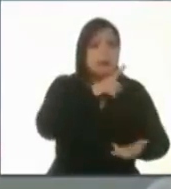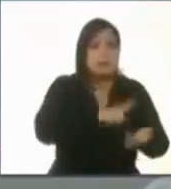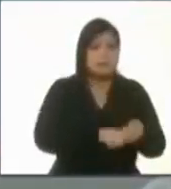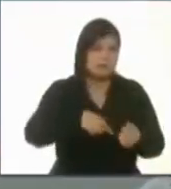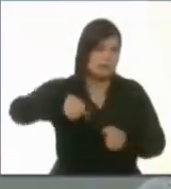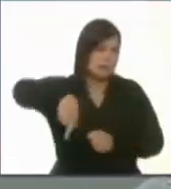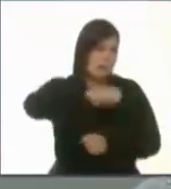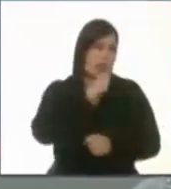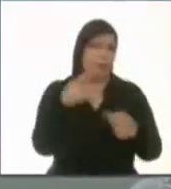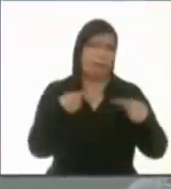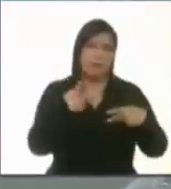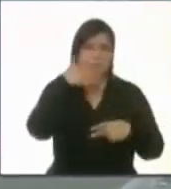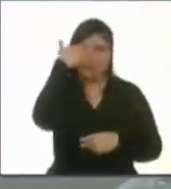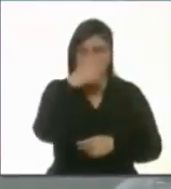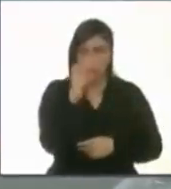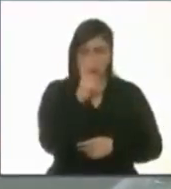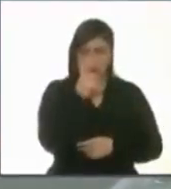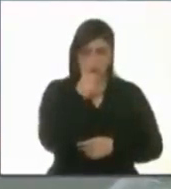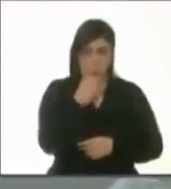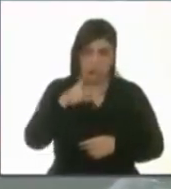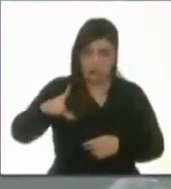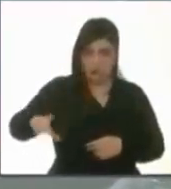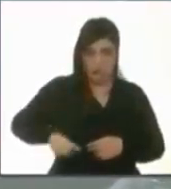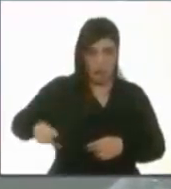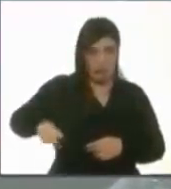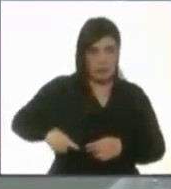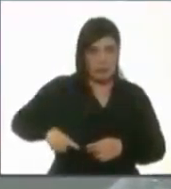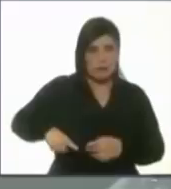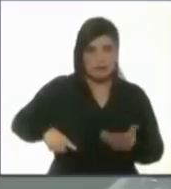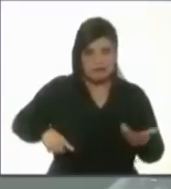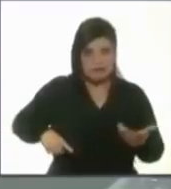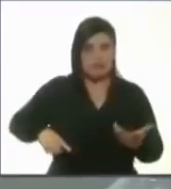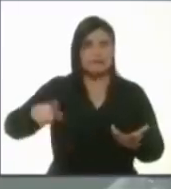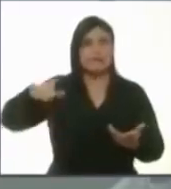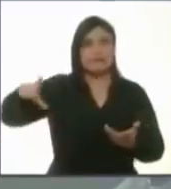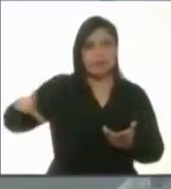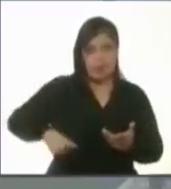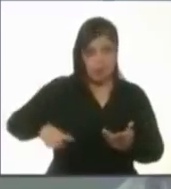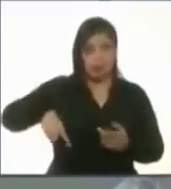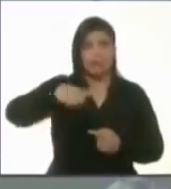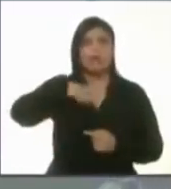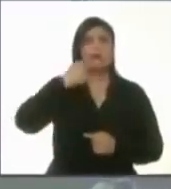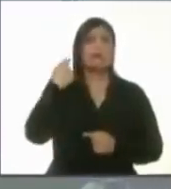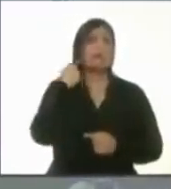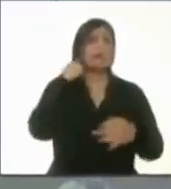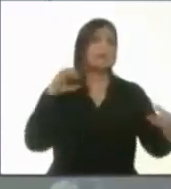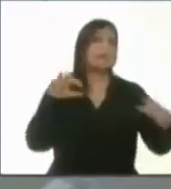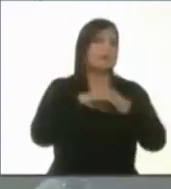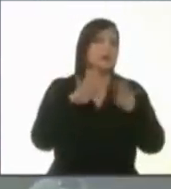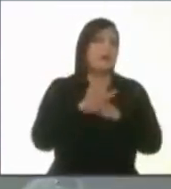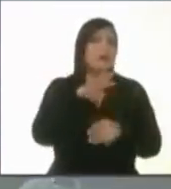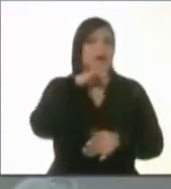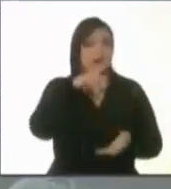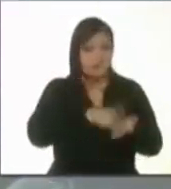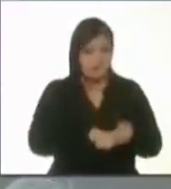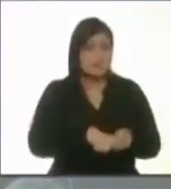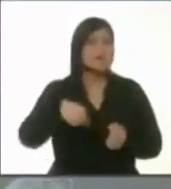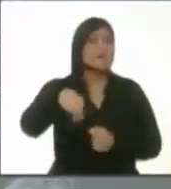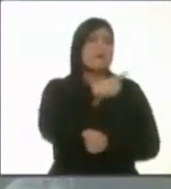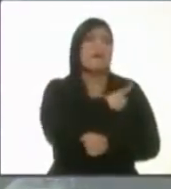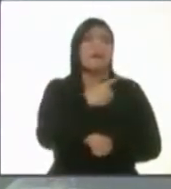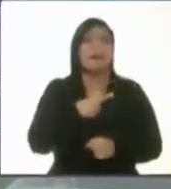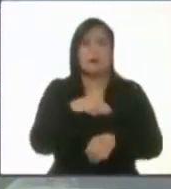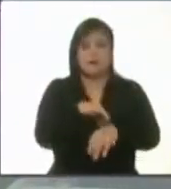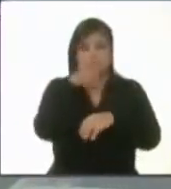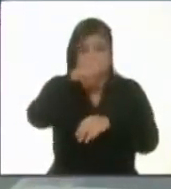cuando escuchamos gobierno, escuchamos corrupción. Y lo que necesitamos es implementar sanciones